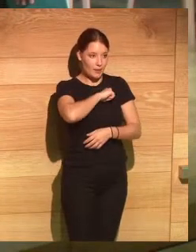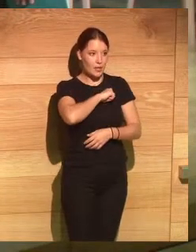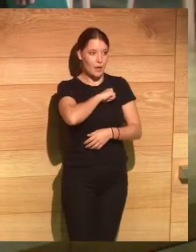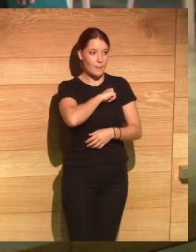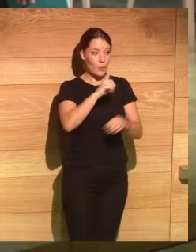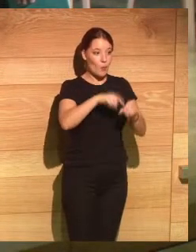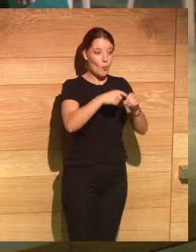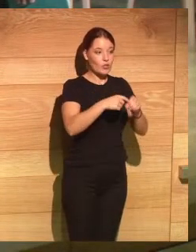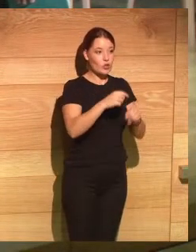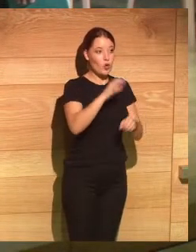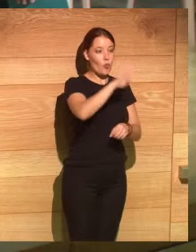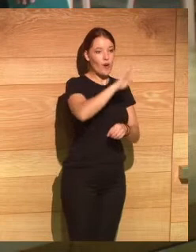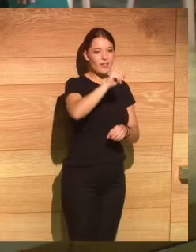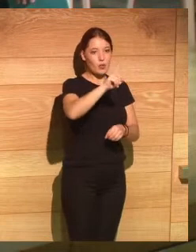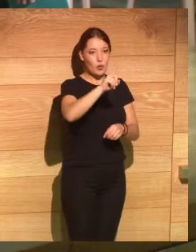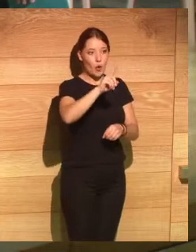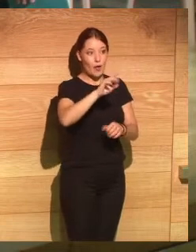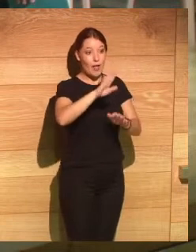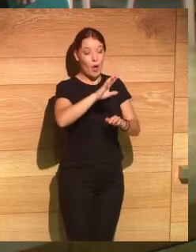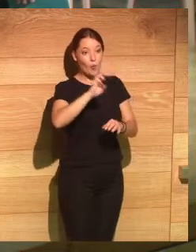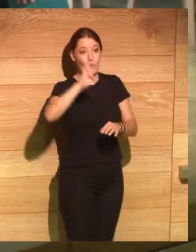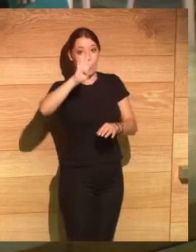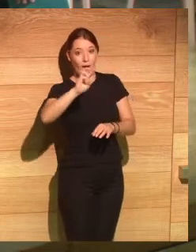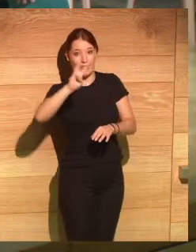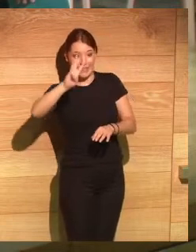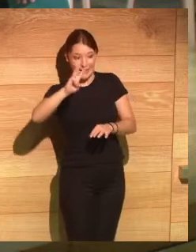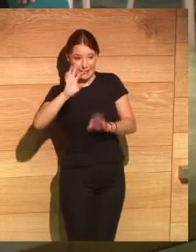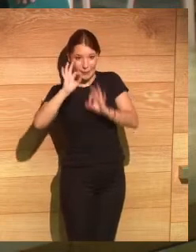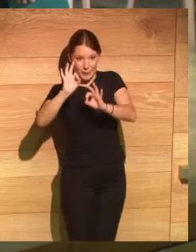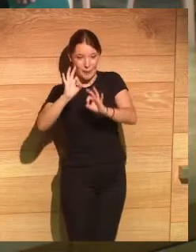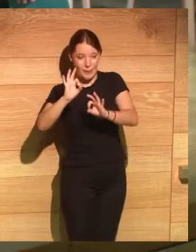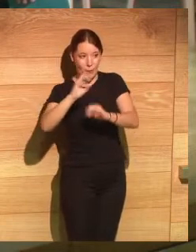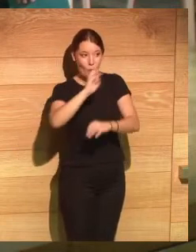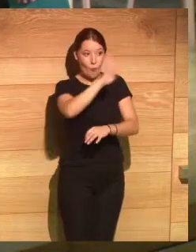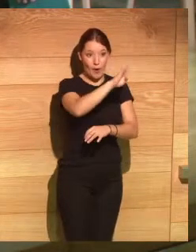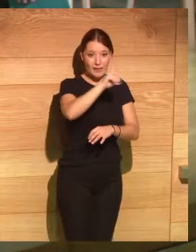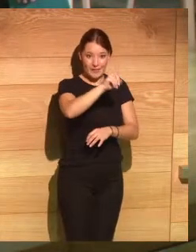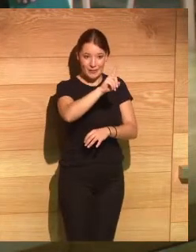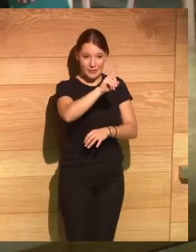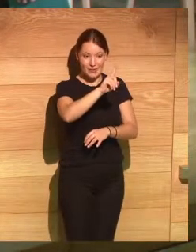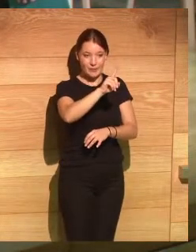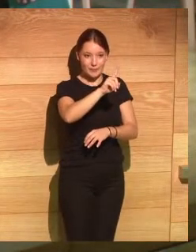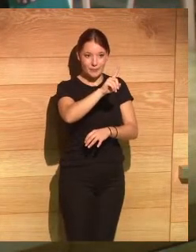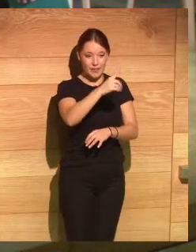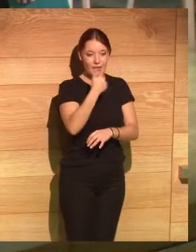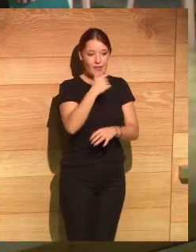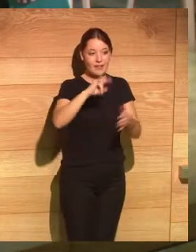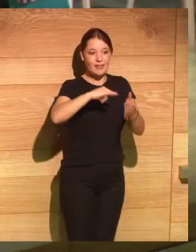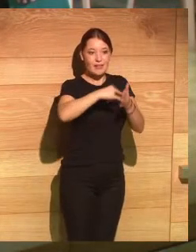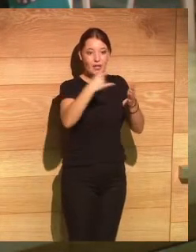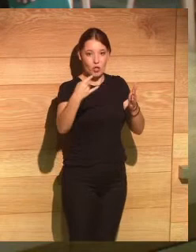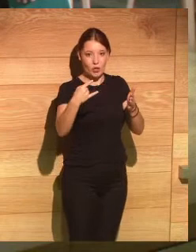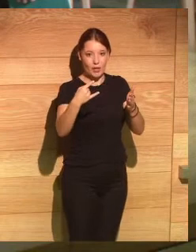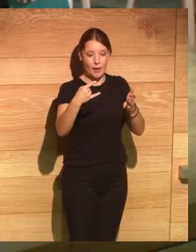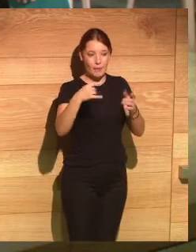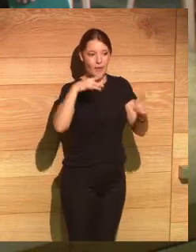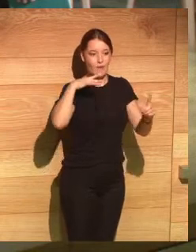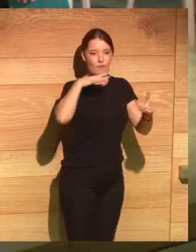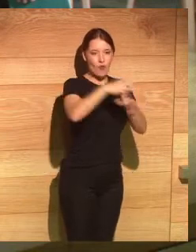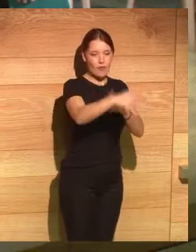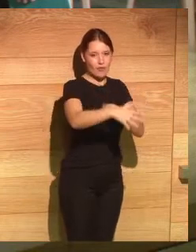de 43 entre los que la tecnología tiene una influencia